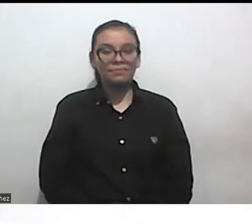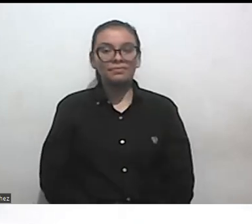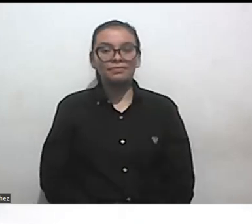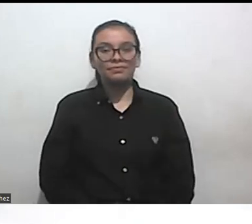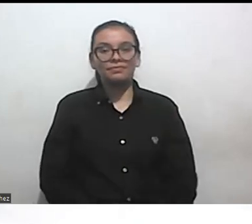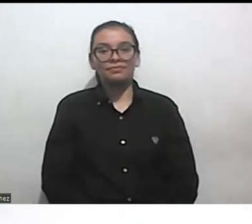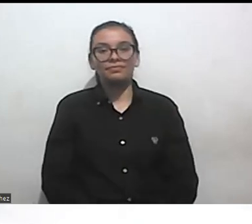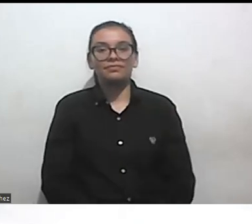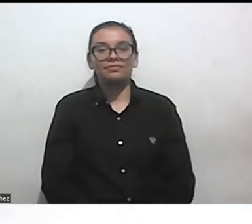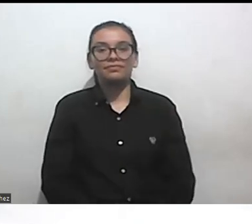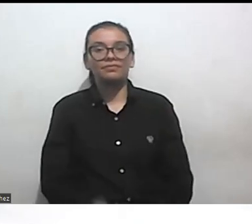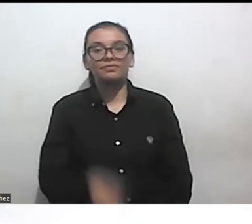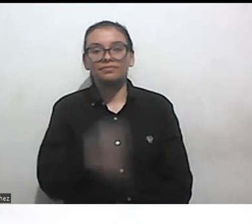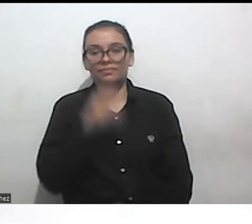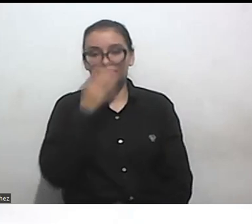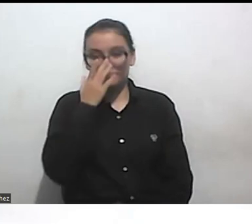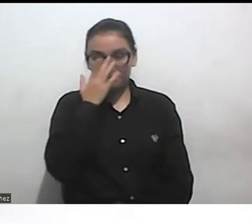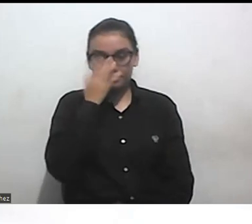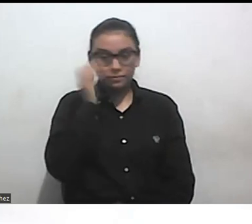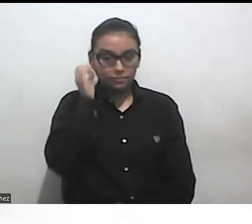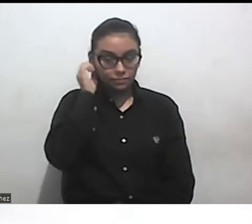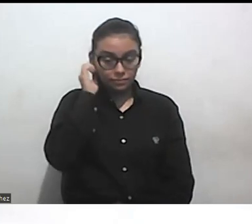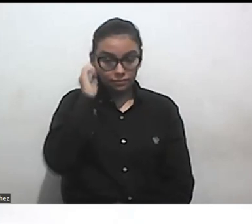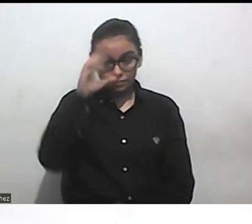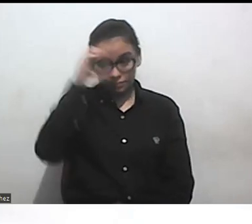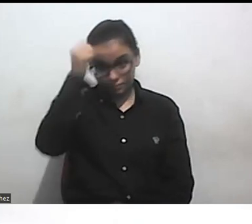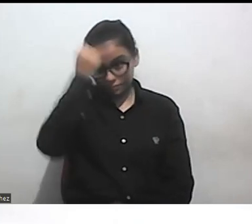gracias Andrea gracias Andrea